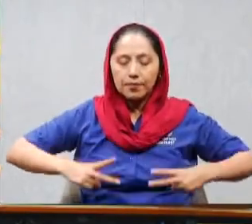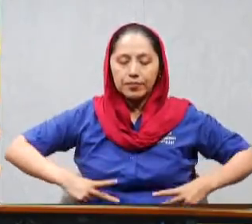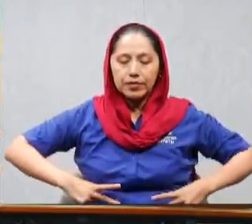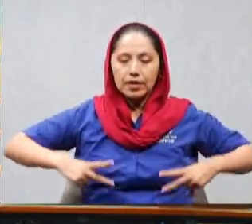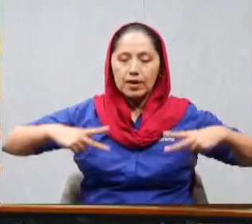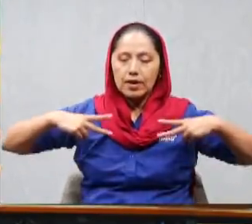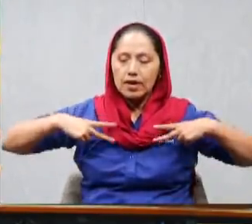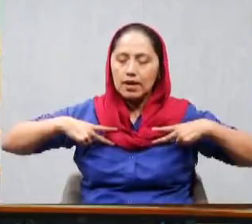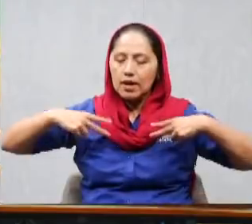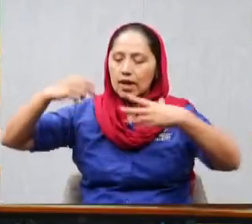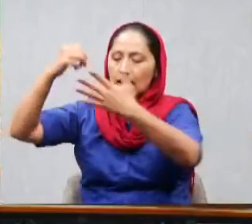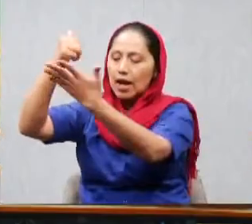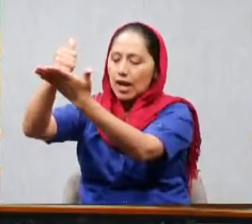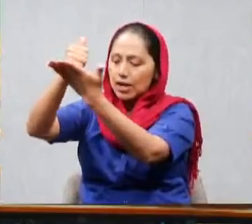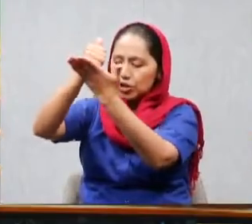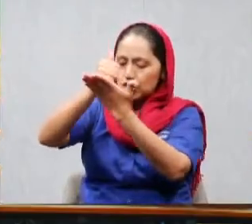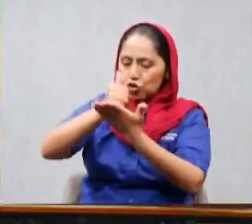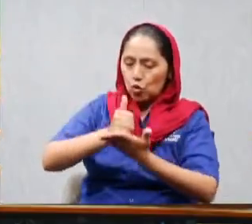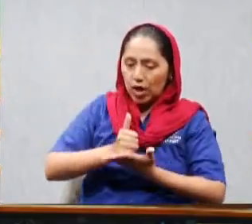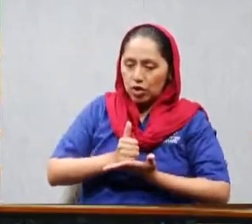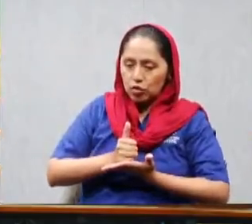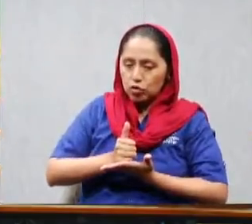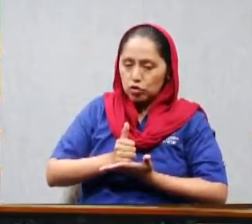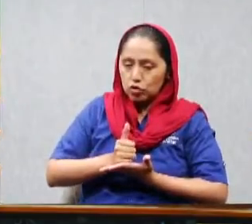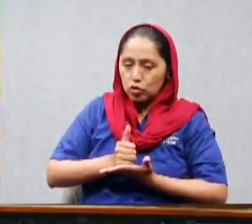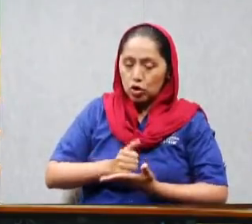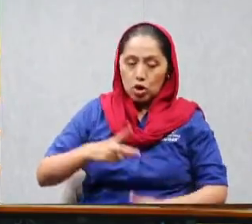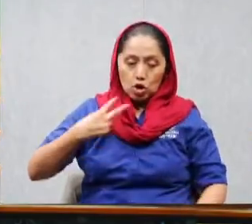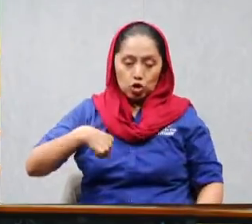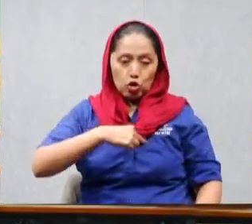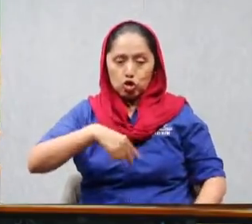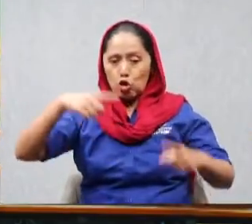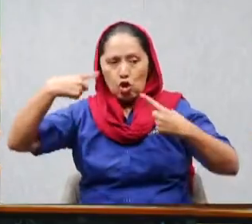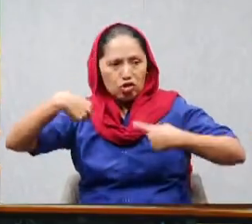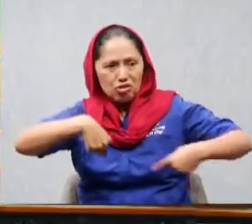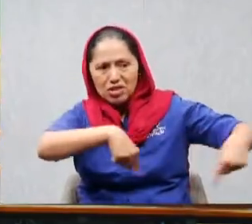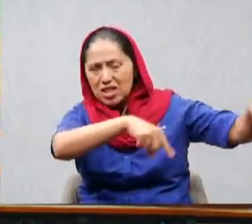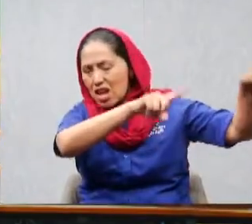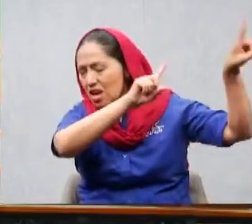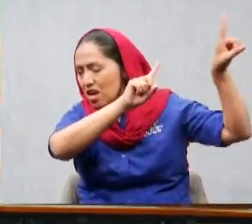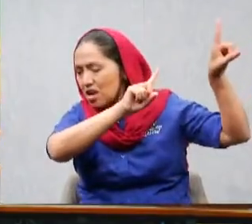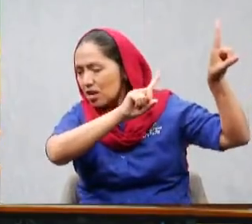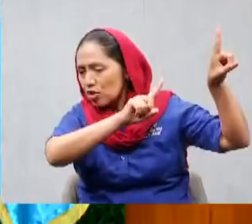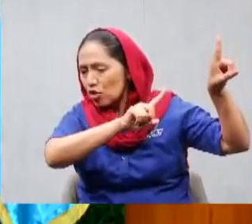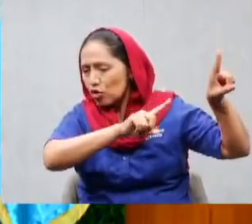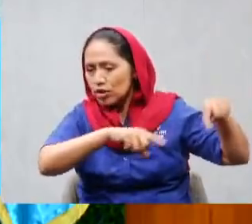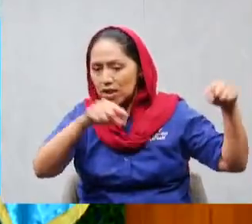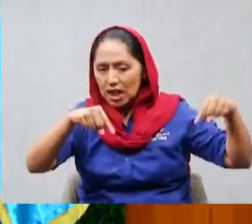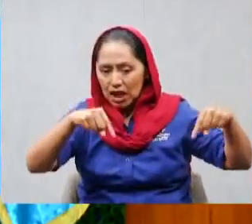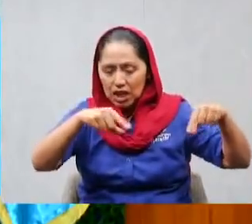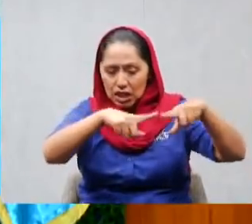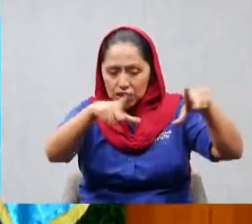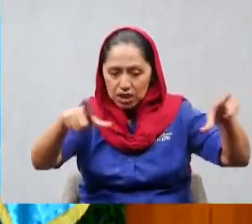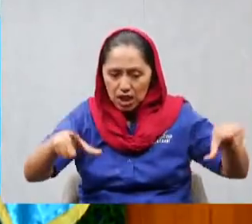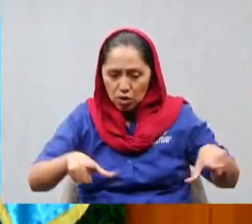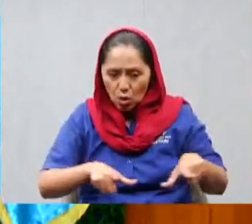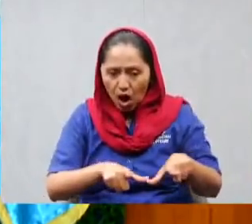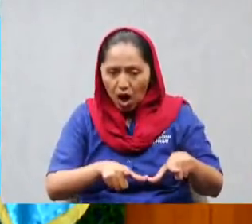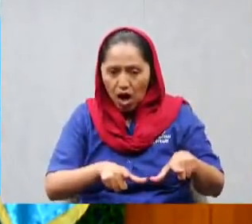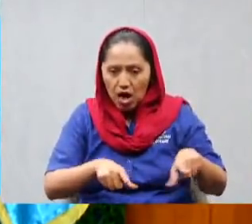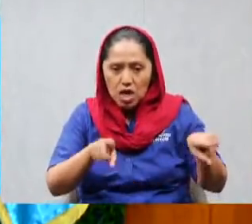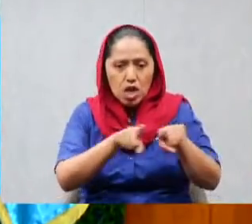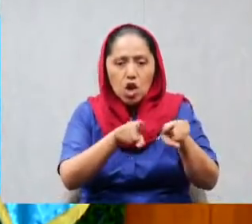Señor y que no salgamos de este lugar pensando a la manera humana sino